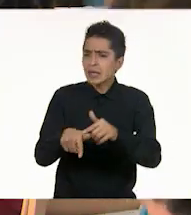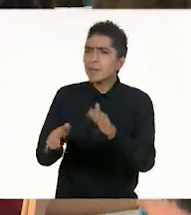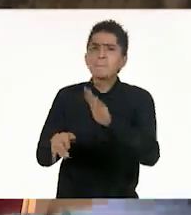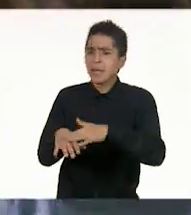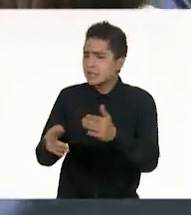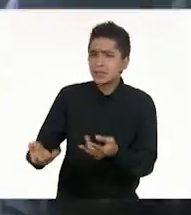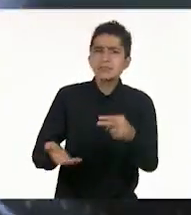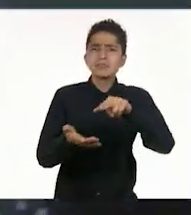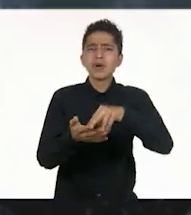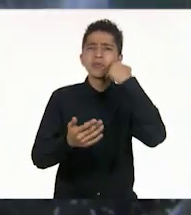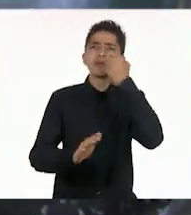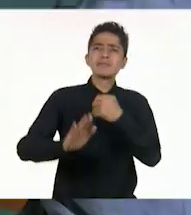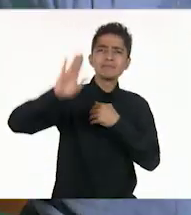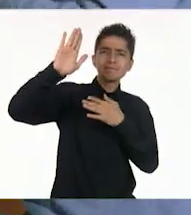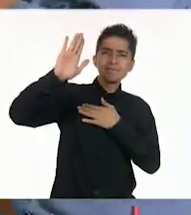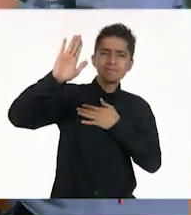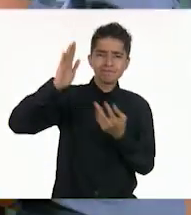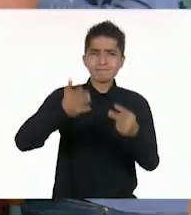Yo quiero pasar, profe.